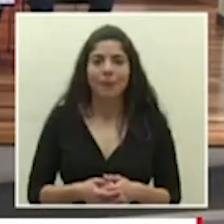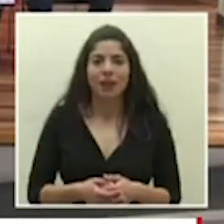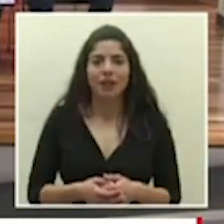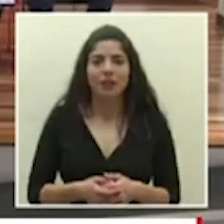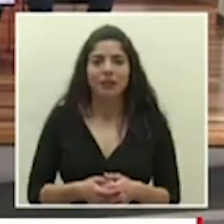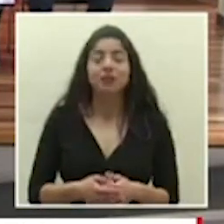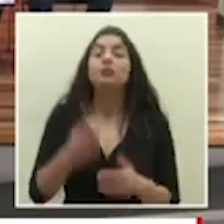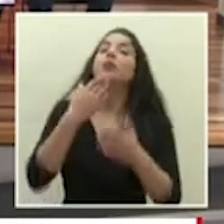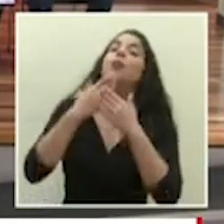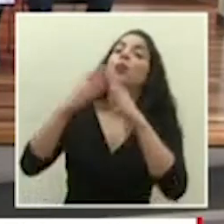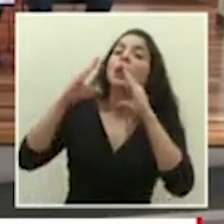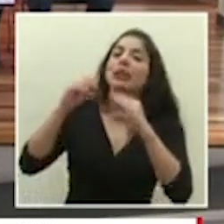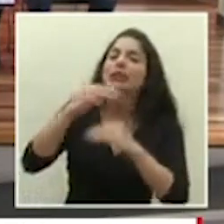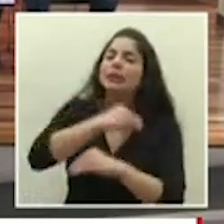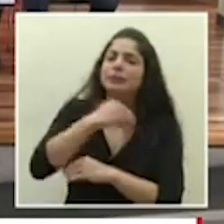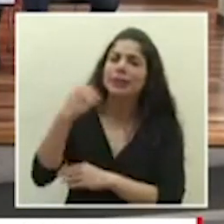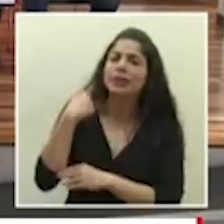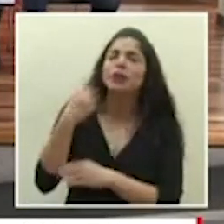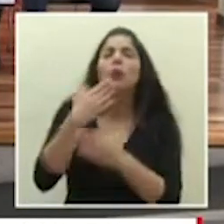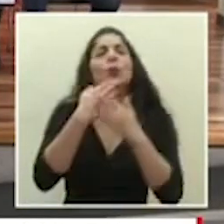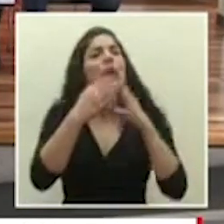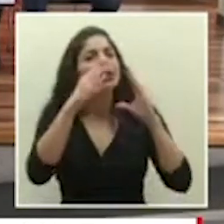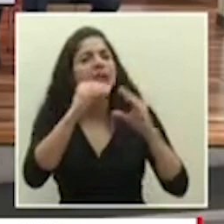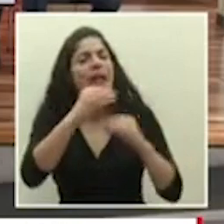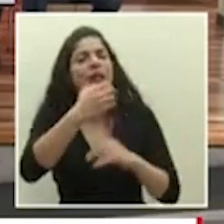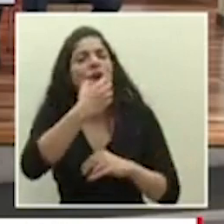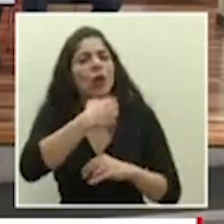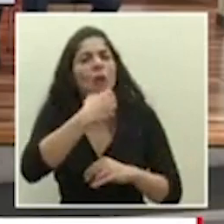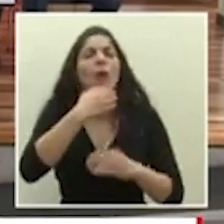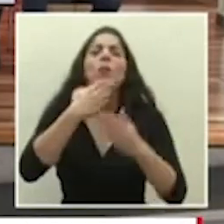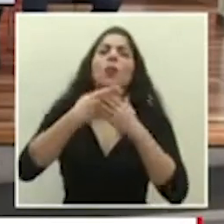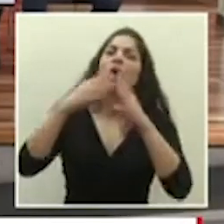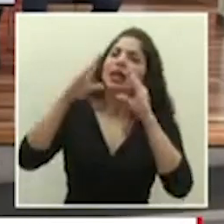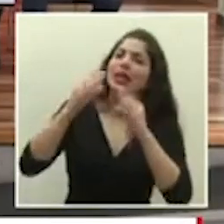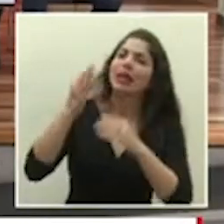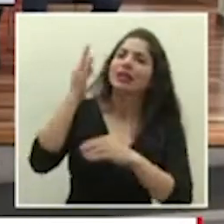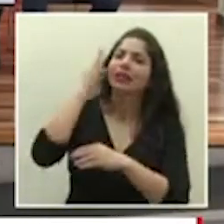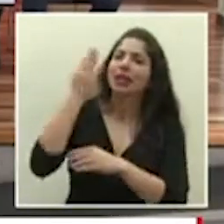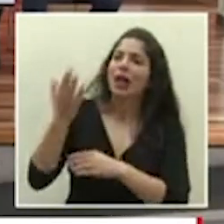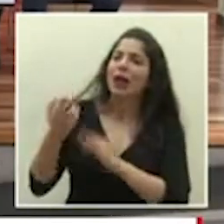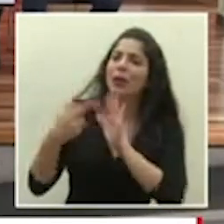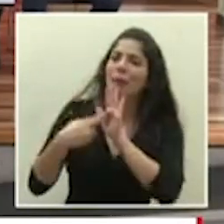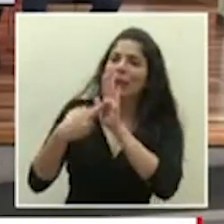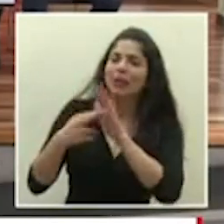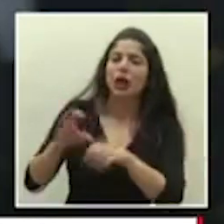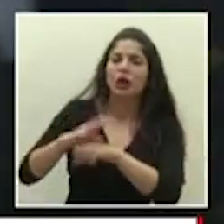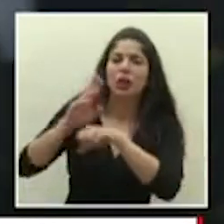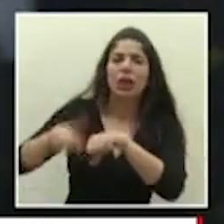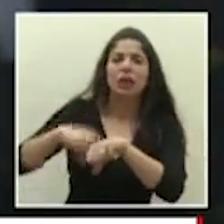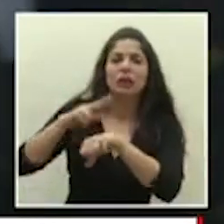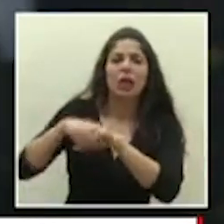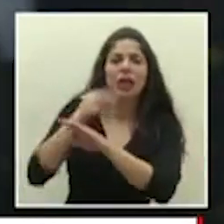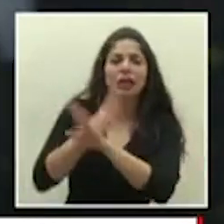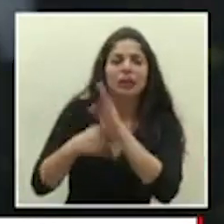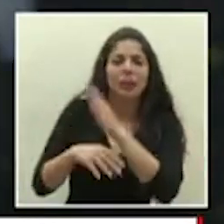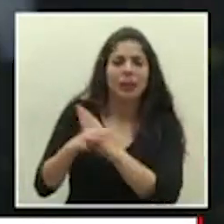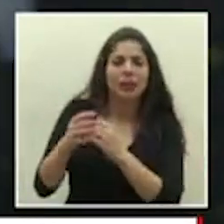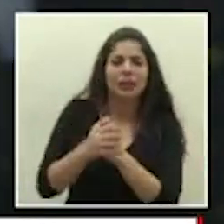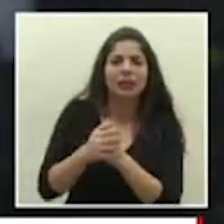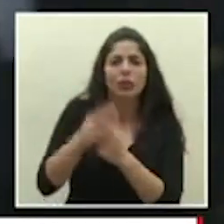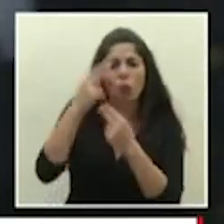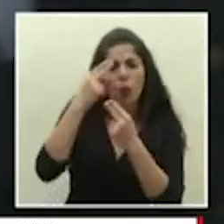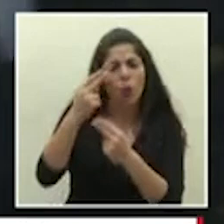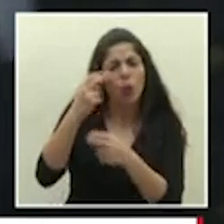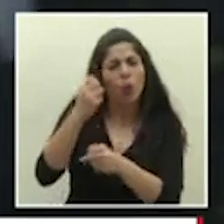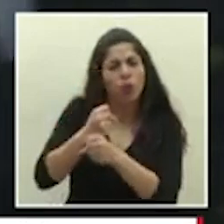buenas tardes señor ministro buenas tardes don Román y buenas tardes a la señora representante del consejo nacional de la discapacidad en esa noble labor